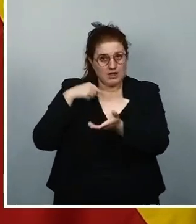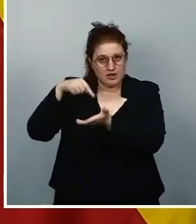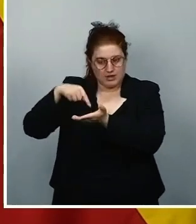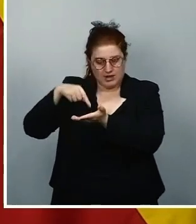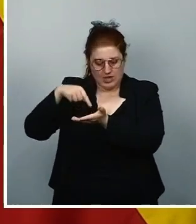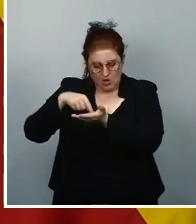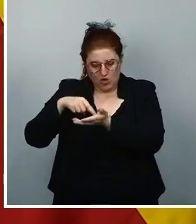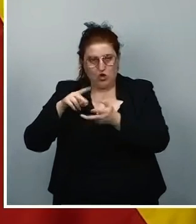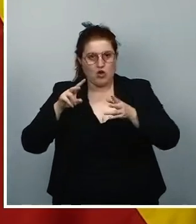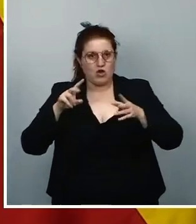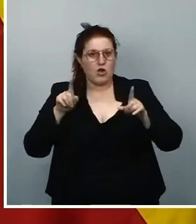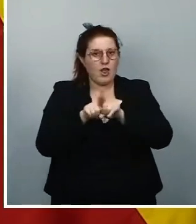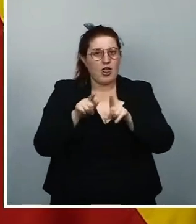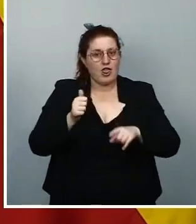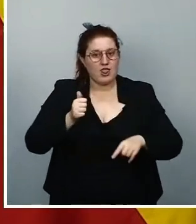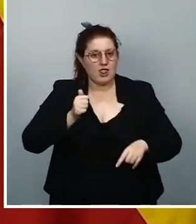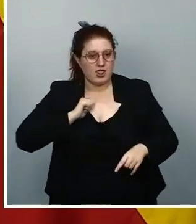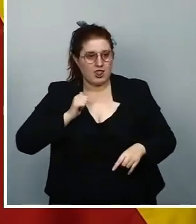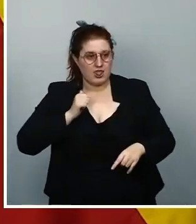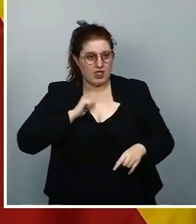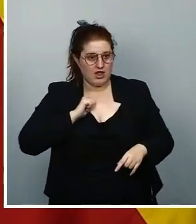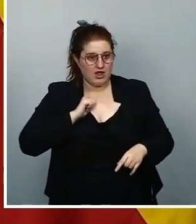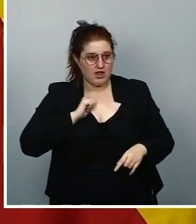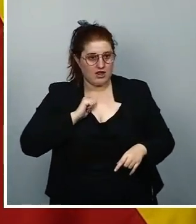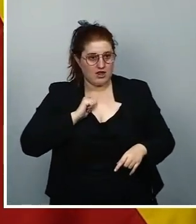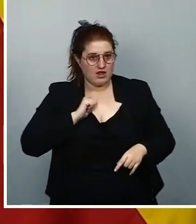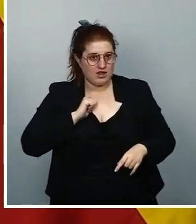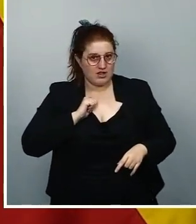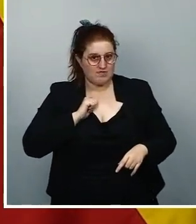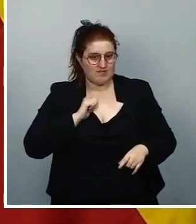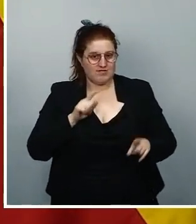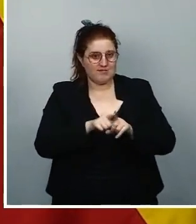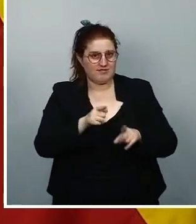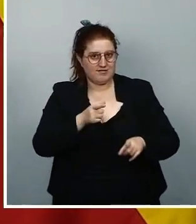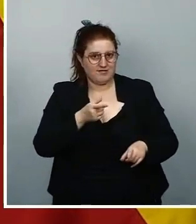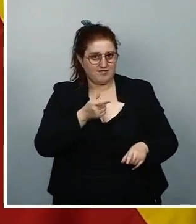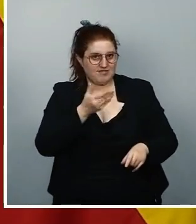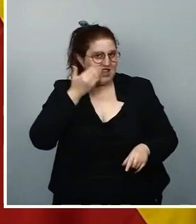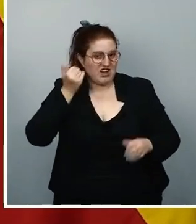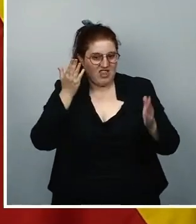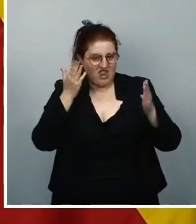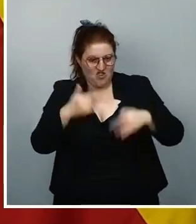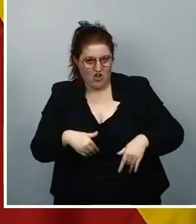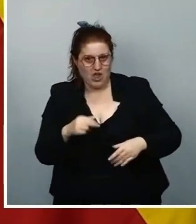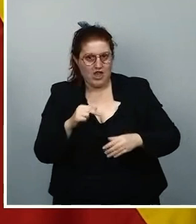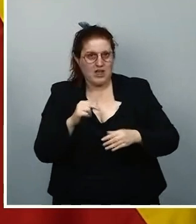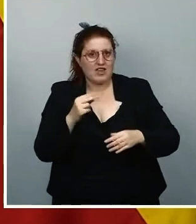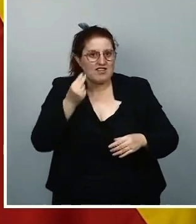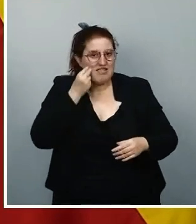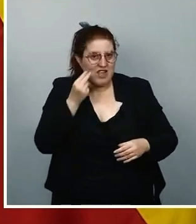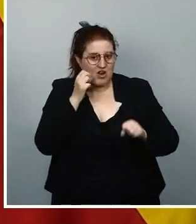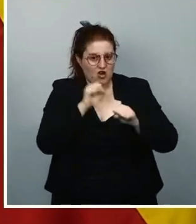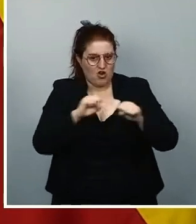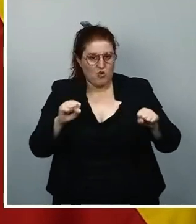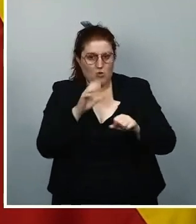es que dejen de utilizar de esa manera tan indigna el terrorismo, que, por cierto, nos hizo sufrir